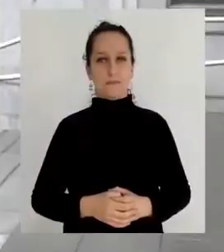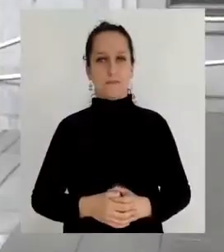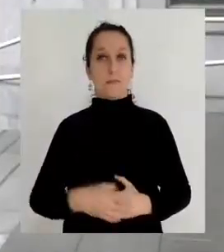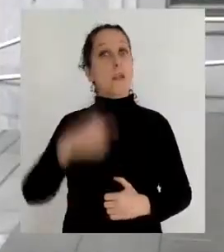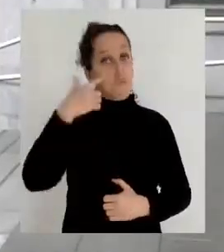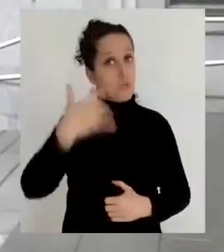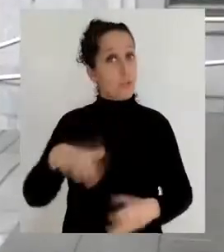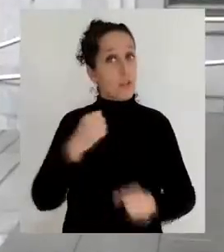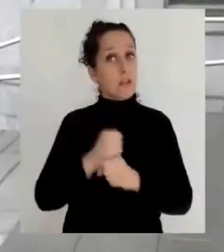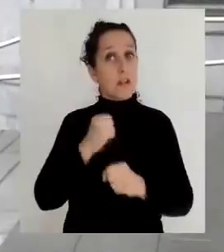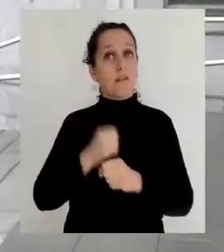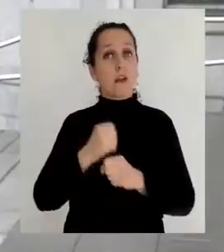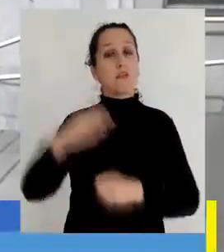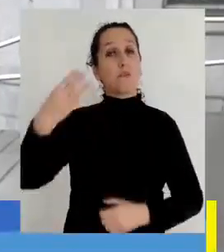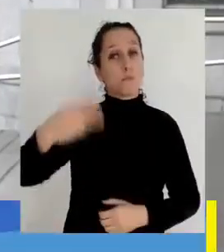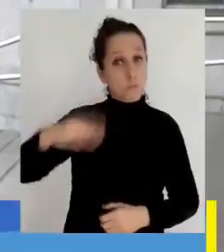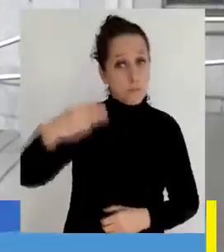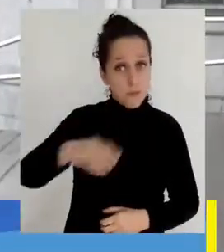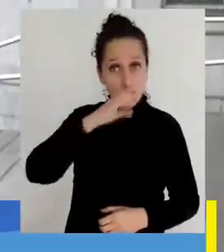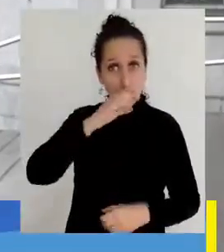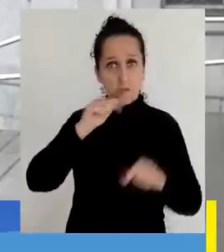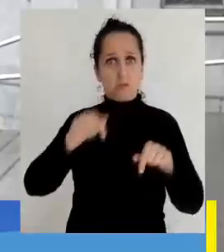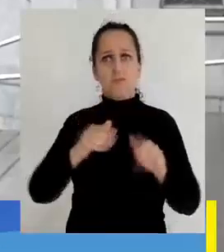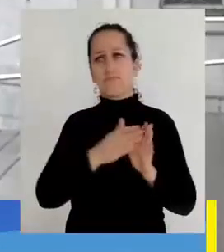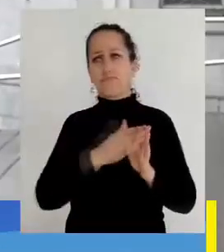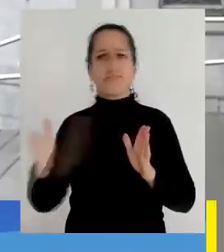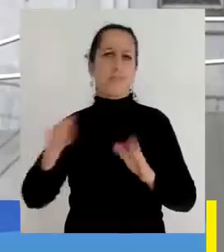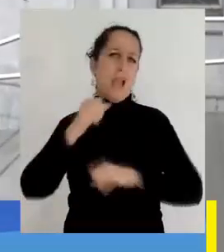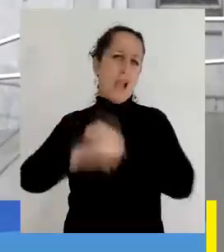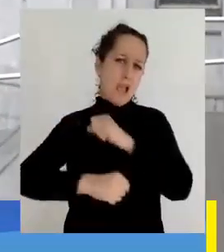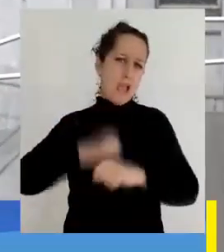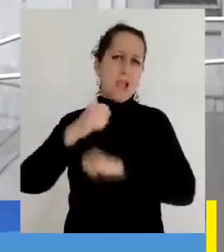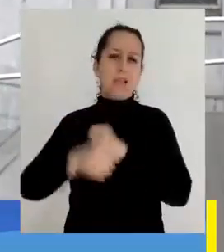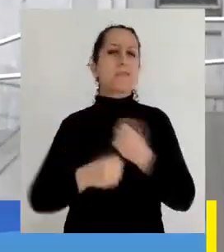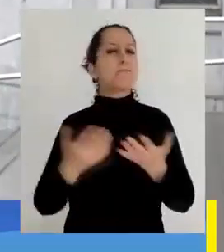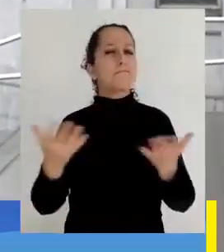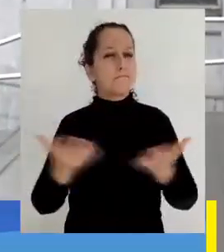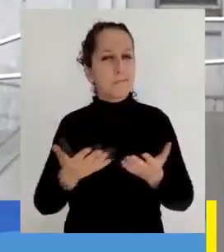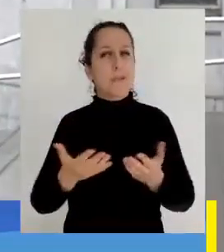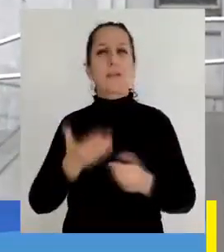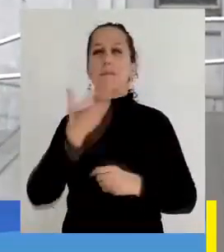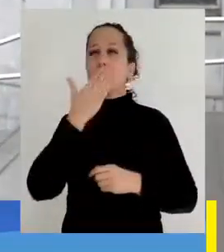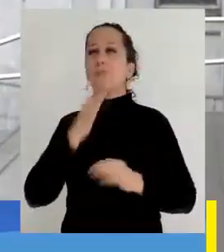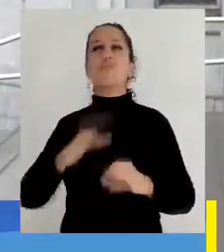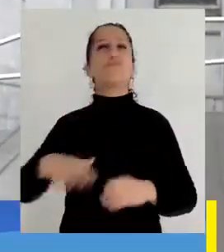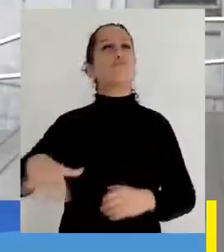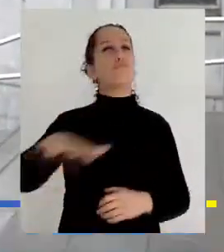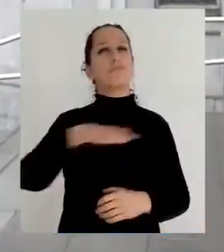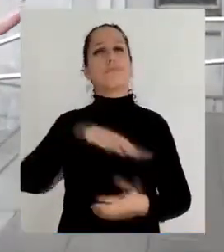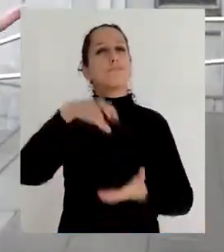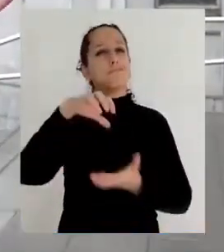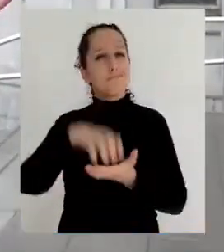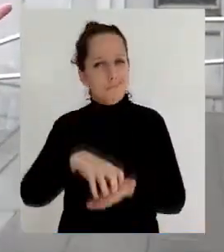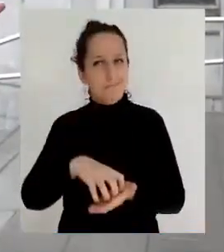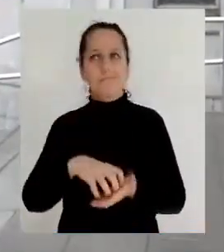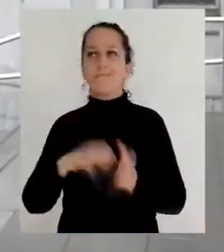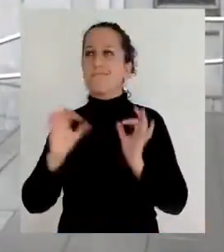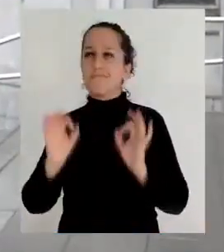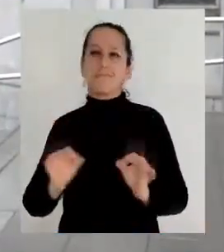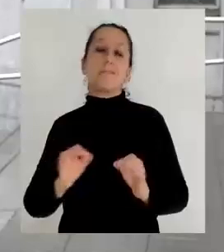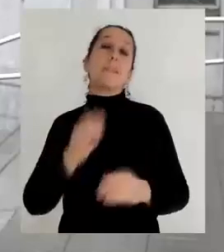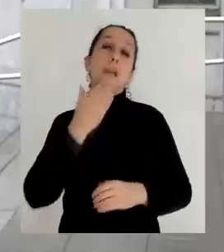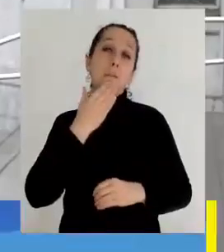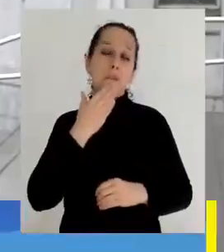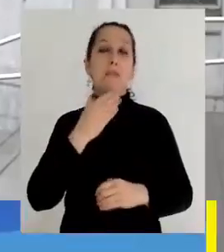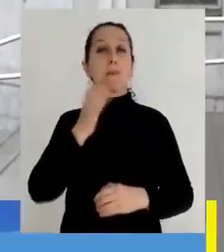Y un importante trabajo ha realizado la Municipalidad de Concepción durante estos últimos años, principalmente para mejorar todo el entorno de la ciudad, pero